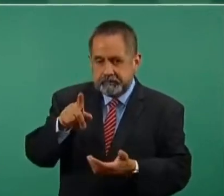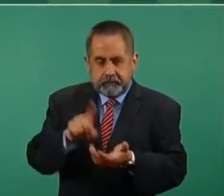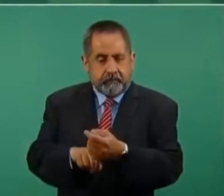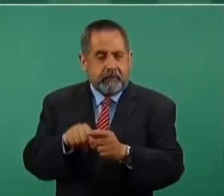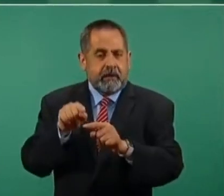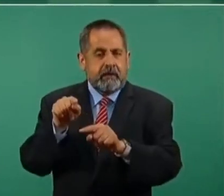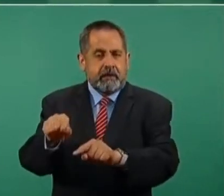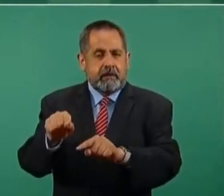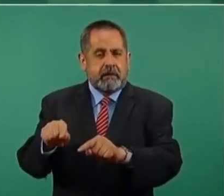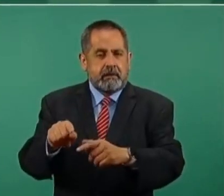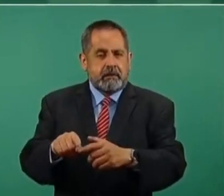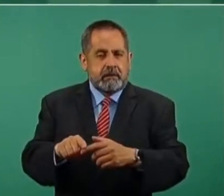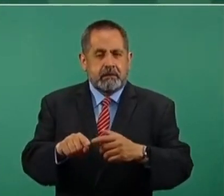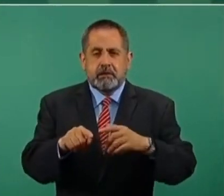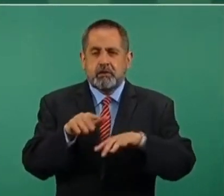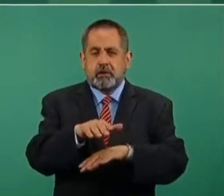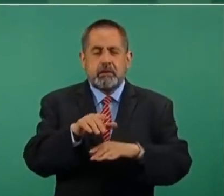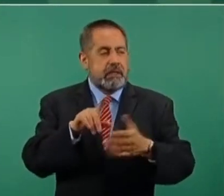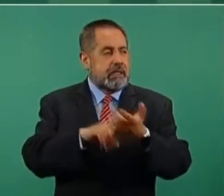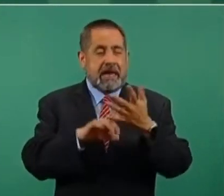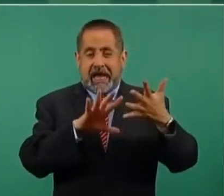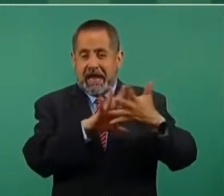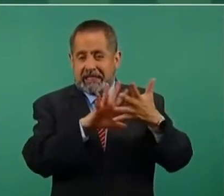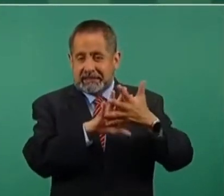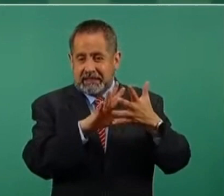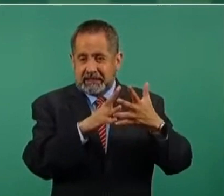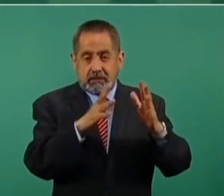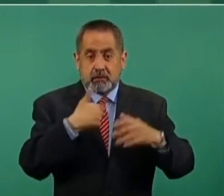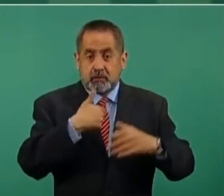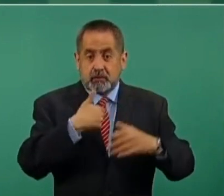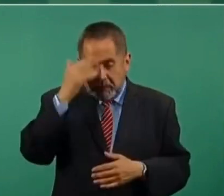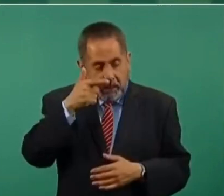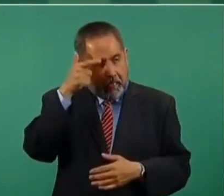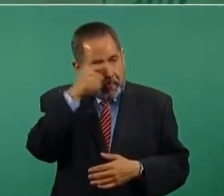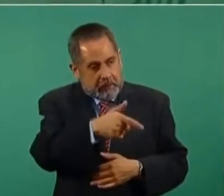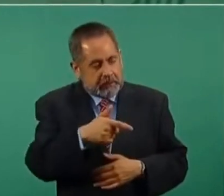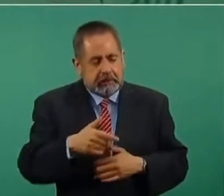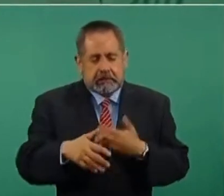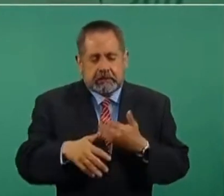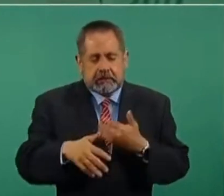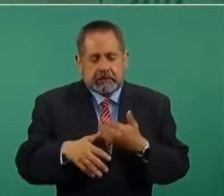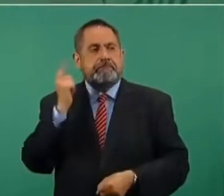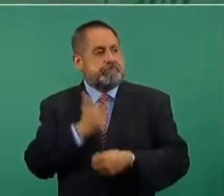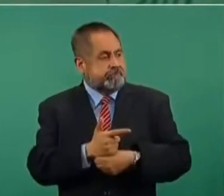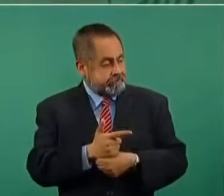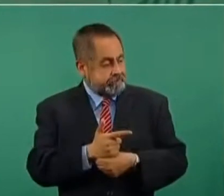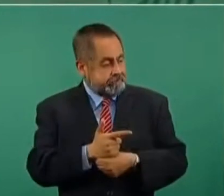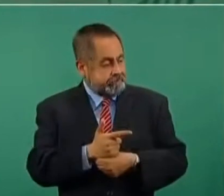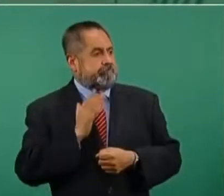reclusorios, pero al final me enteré